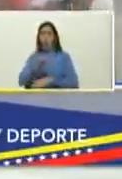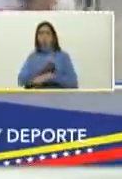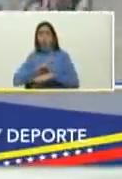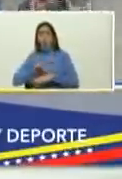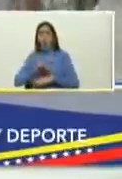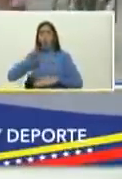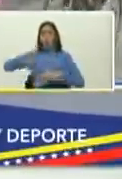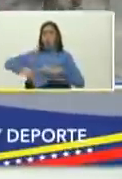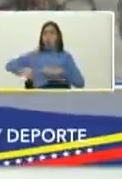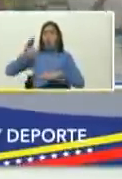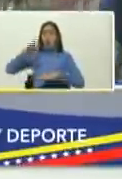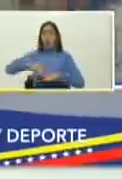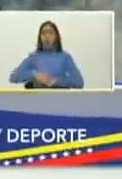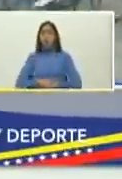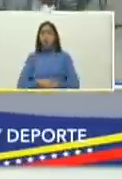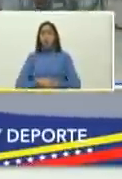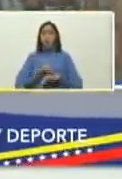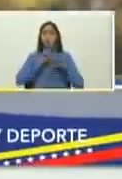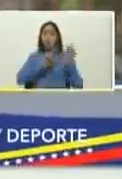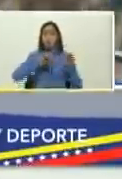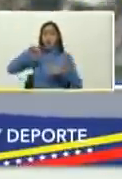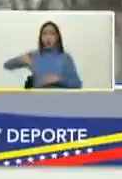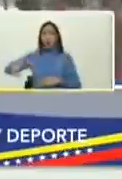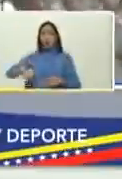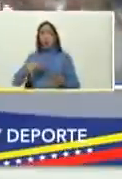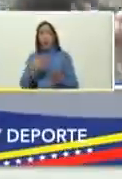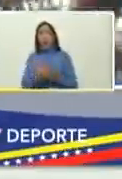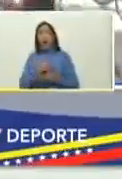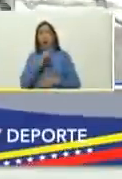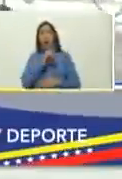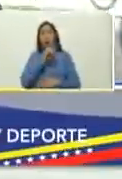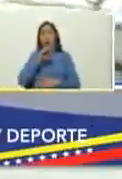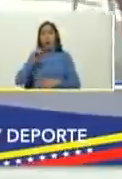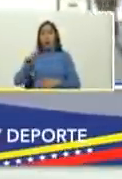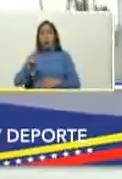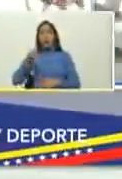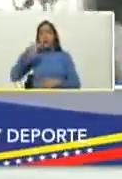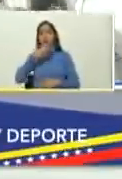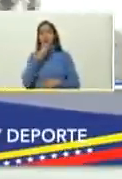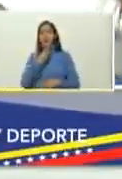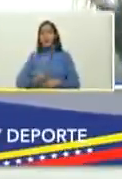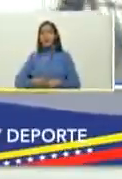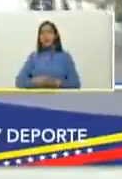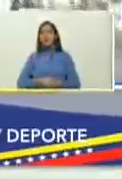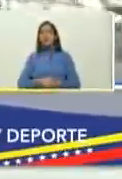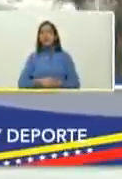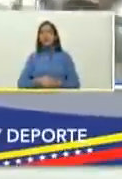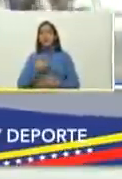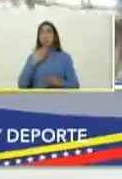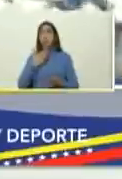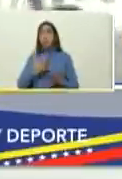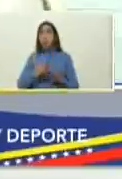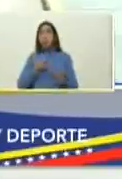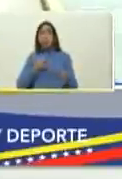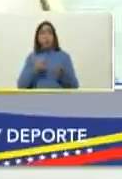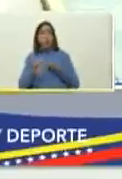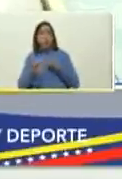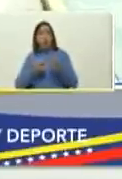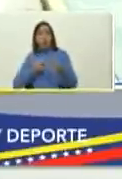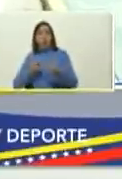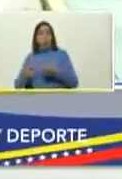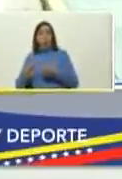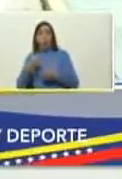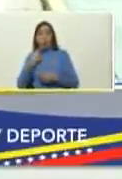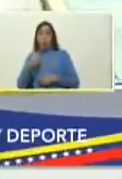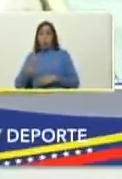baloncesto desde el 7 de noviembre hasta el 20 de diciembre y gracias al control como usted lo ha